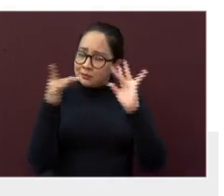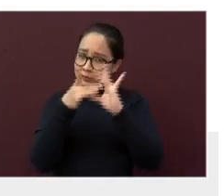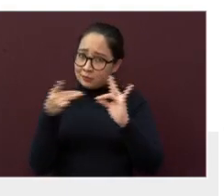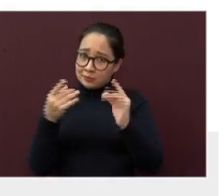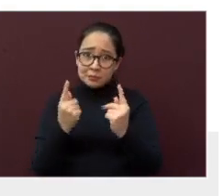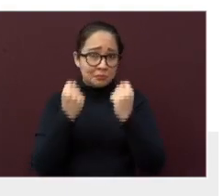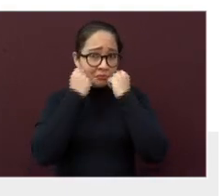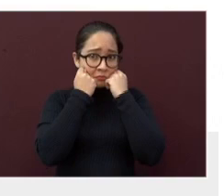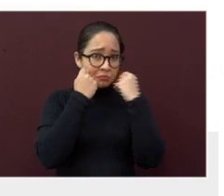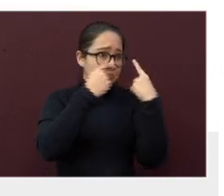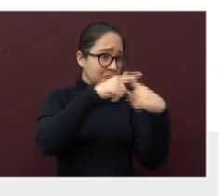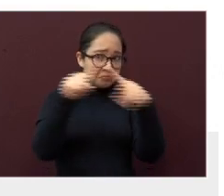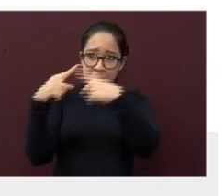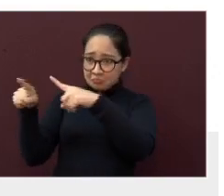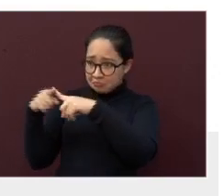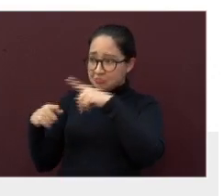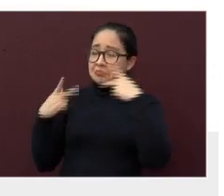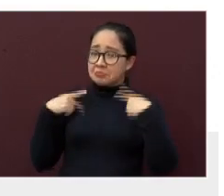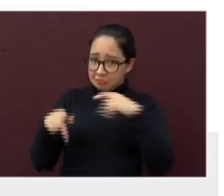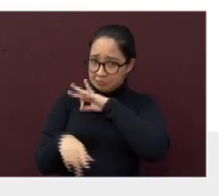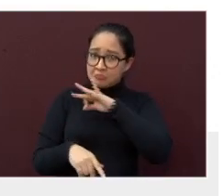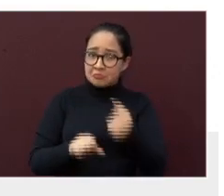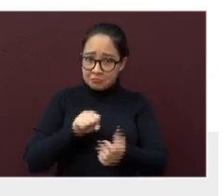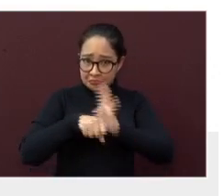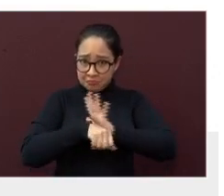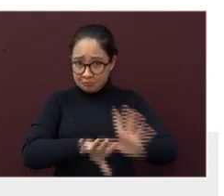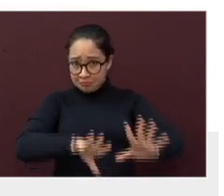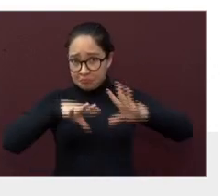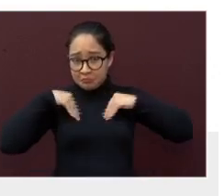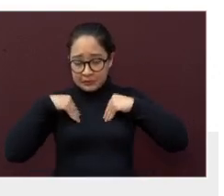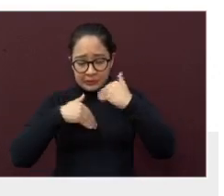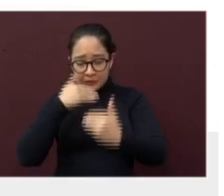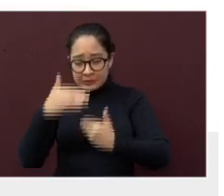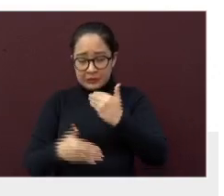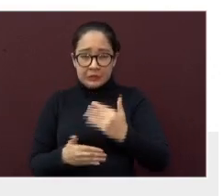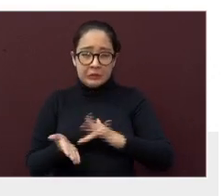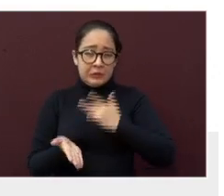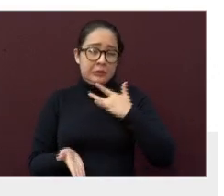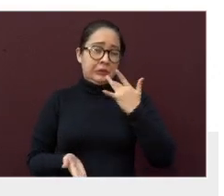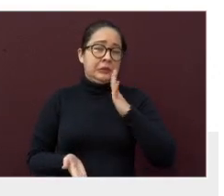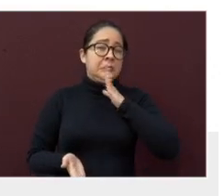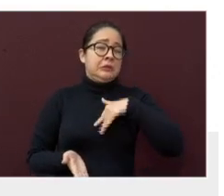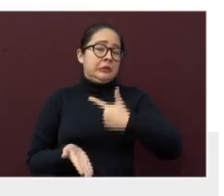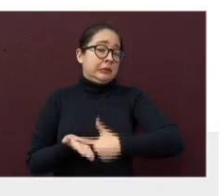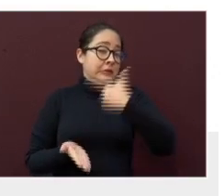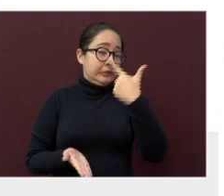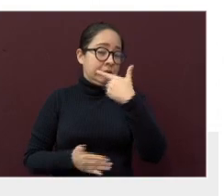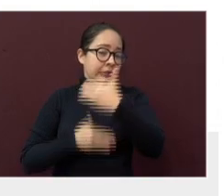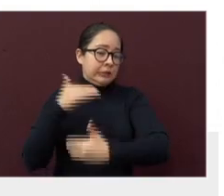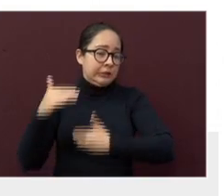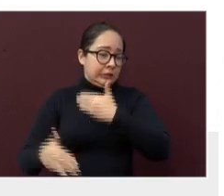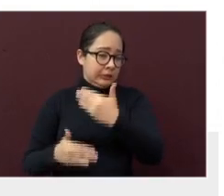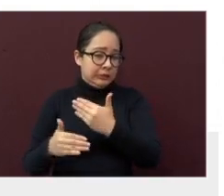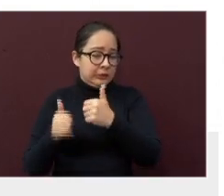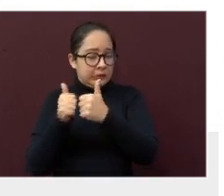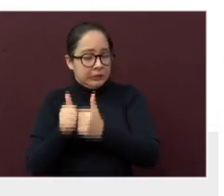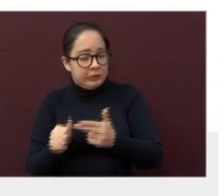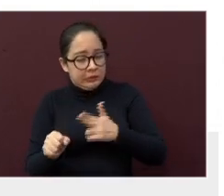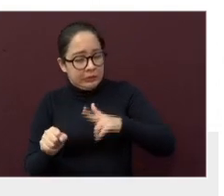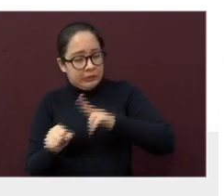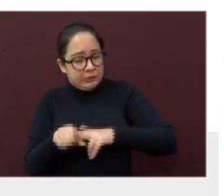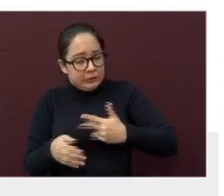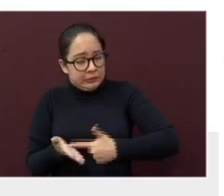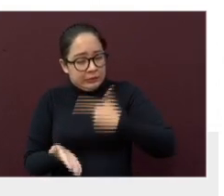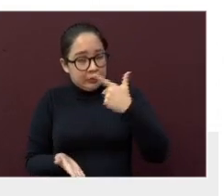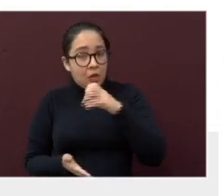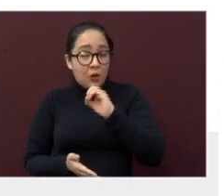complicar en personas de cualquier edad, requerir hospitalización y tener una evolución más prolongada e